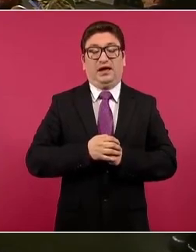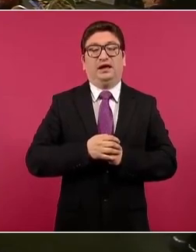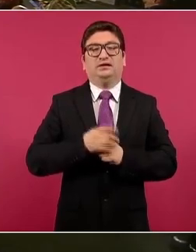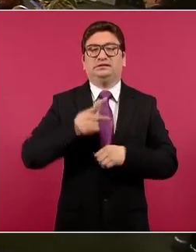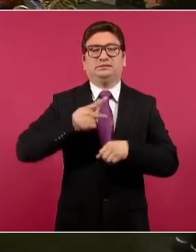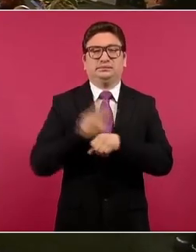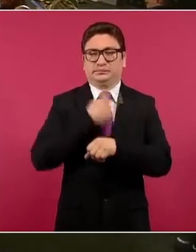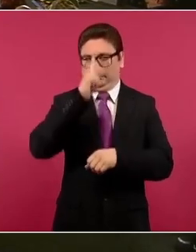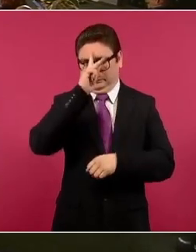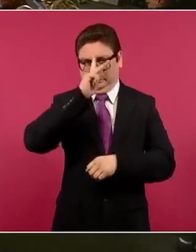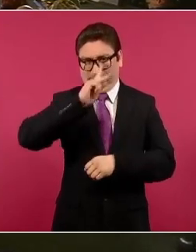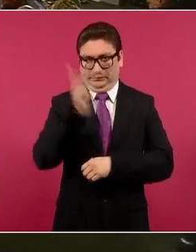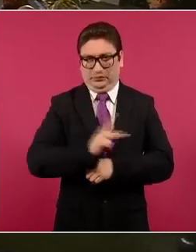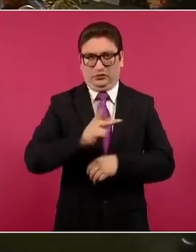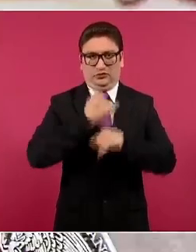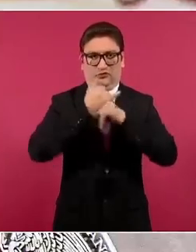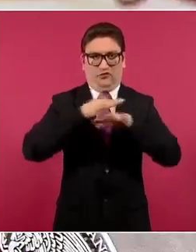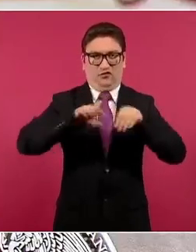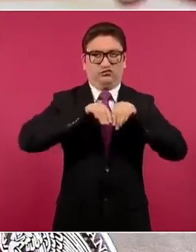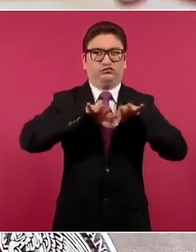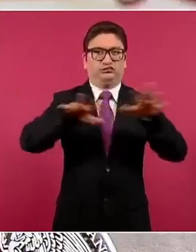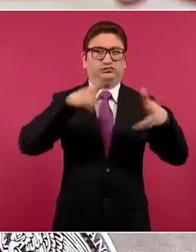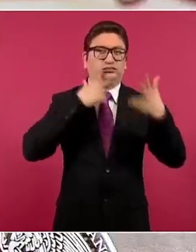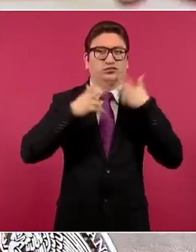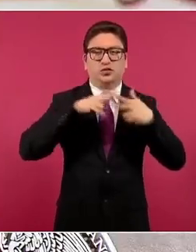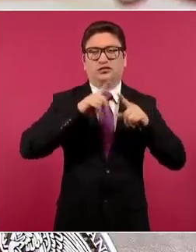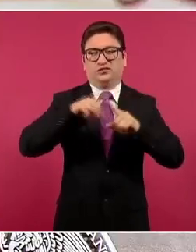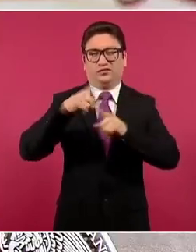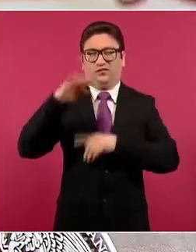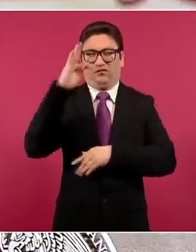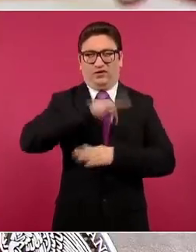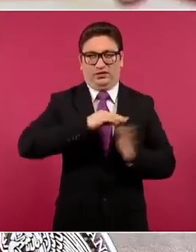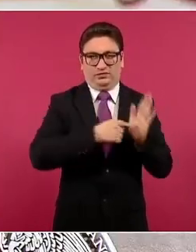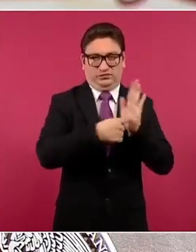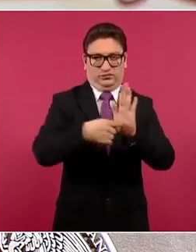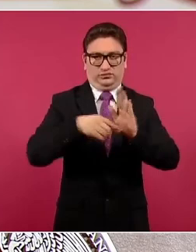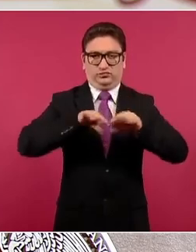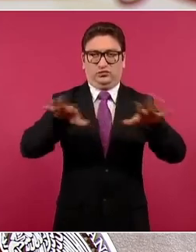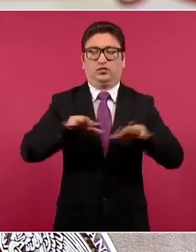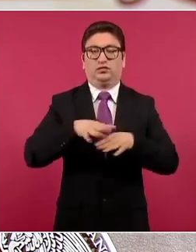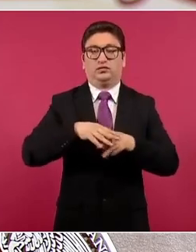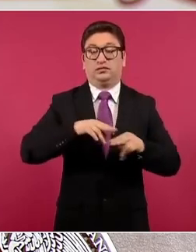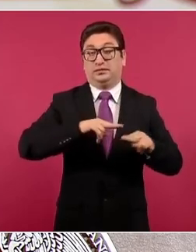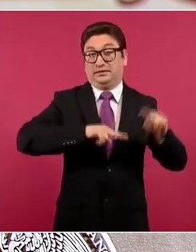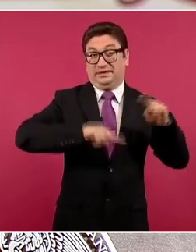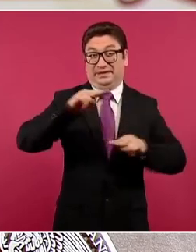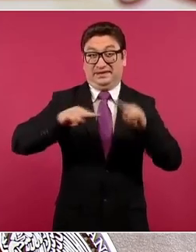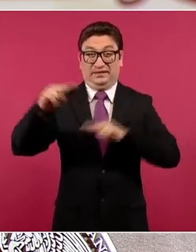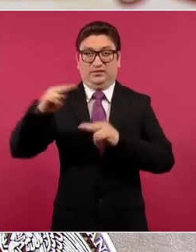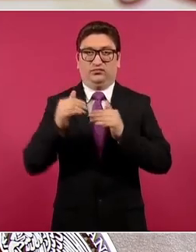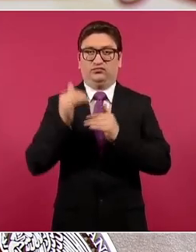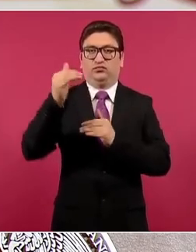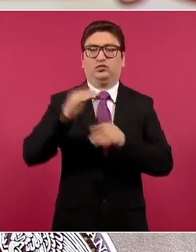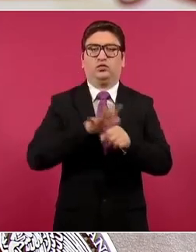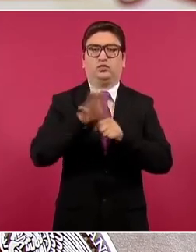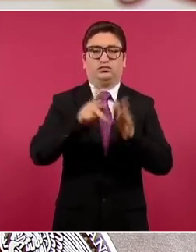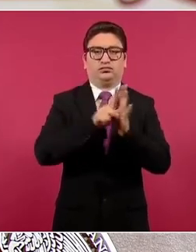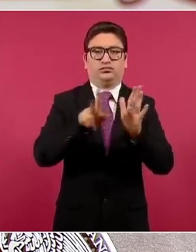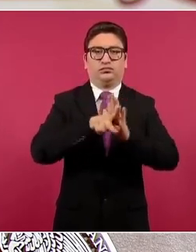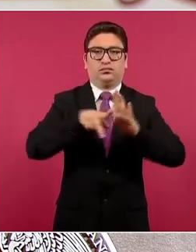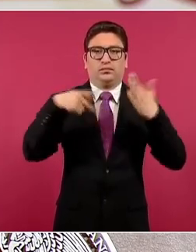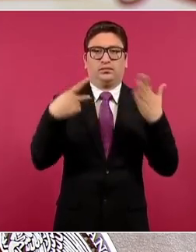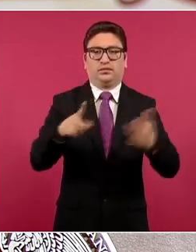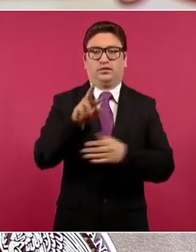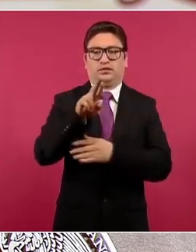en las campañas de desinformación y fake news. Por ejemplo, en el ranking aventajan el periódico Reforma